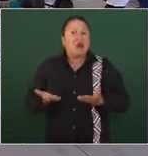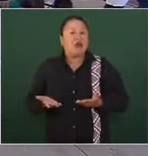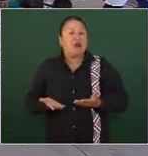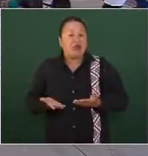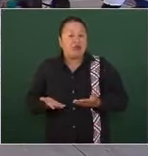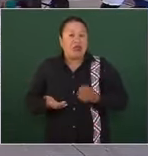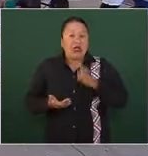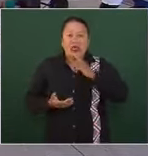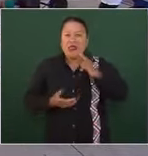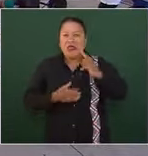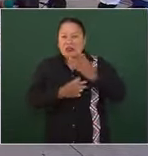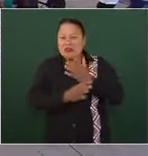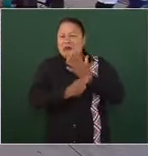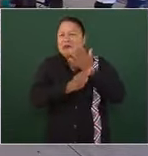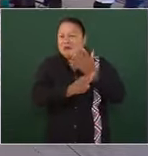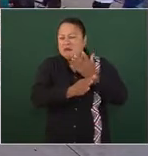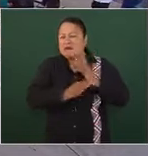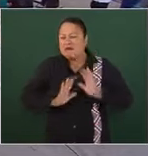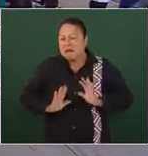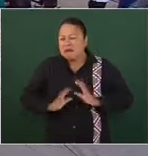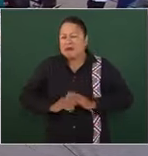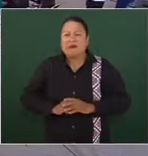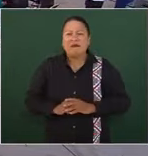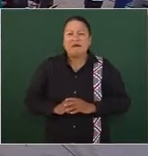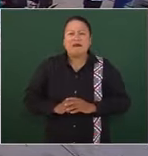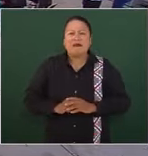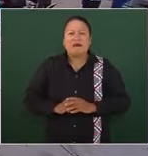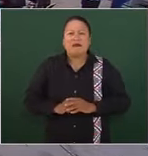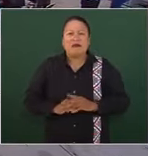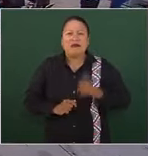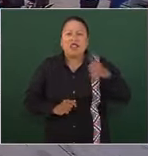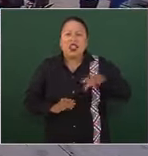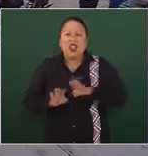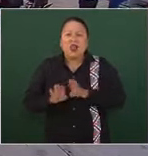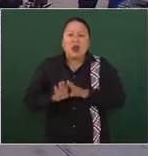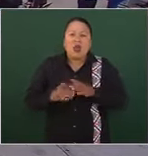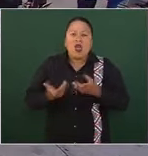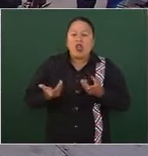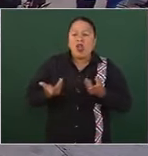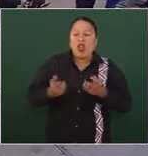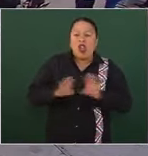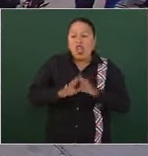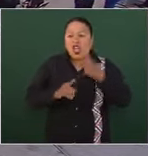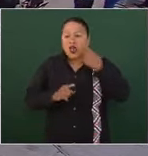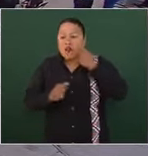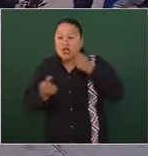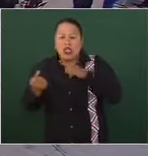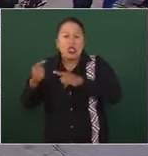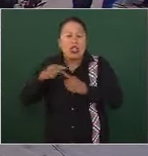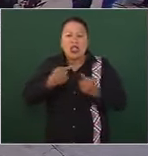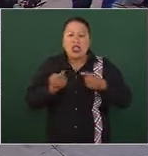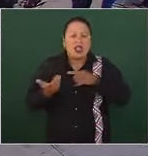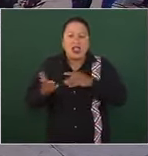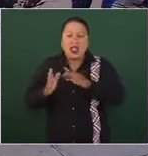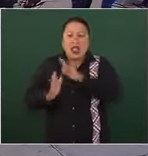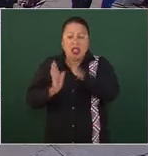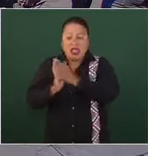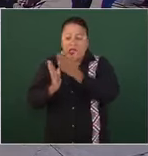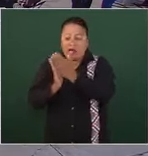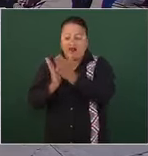argumentos o mejor dicho con excusas o pretextos legaloides